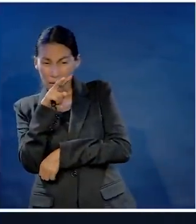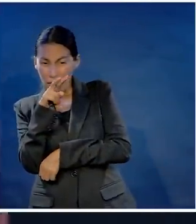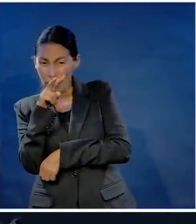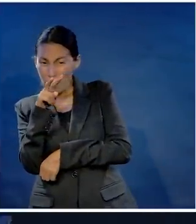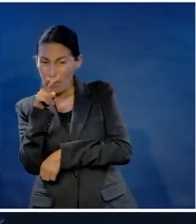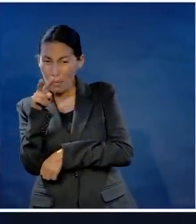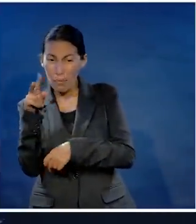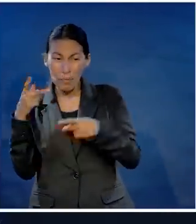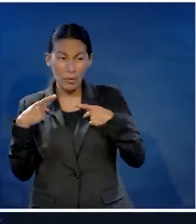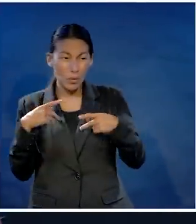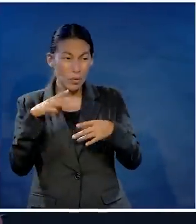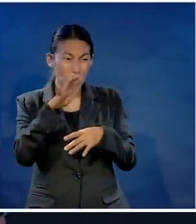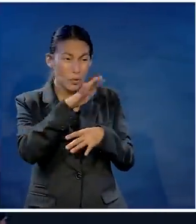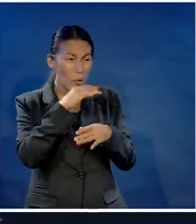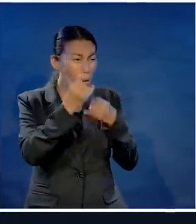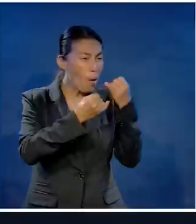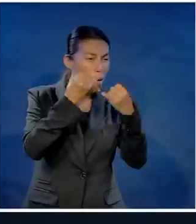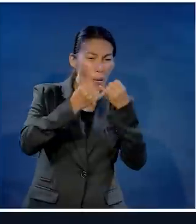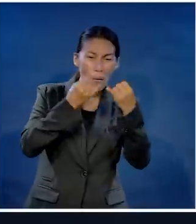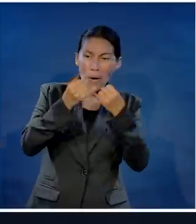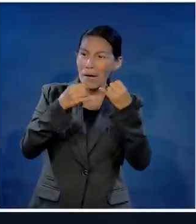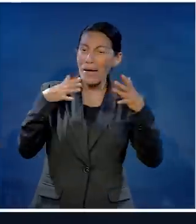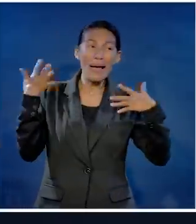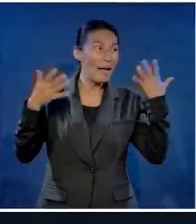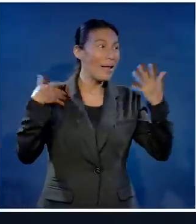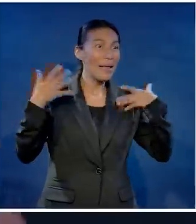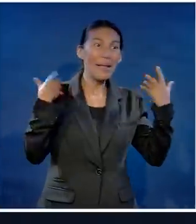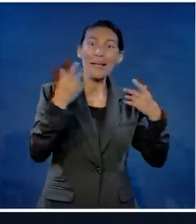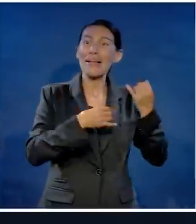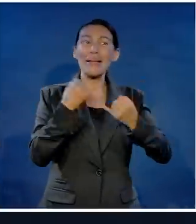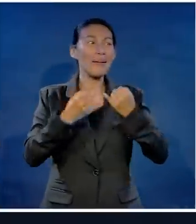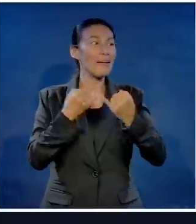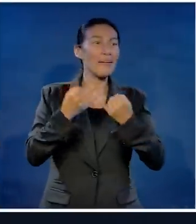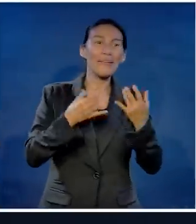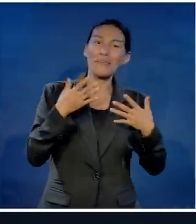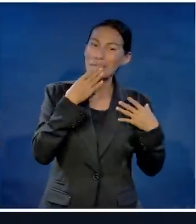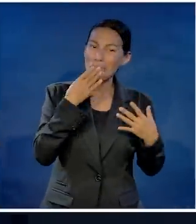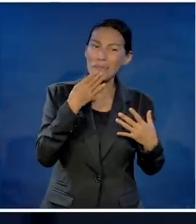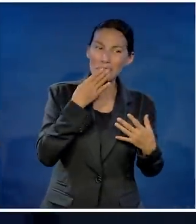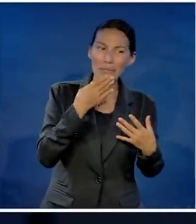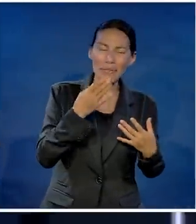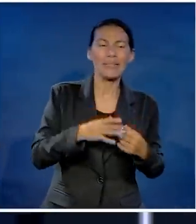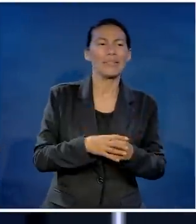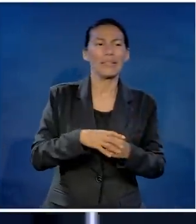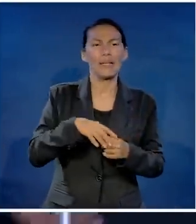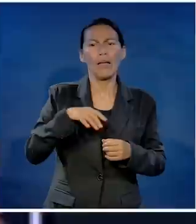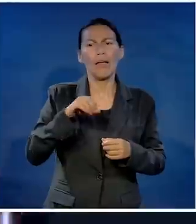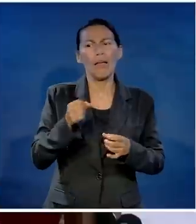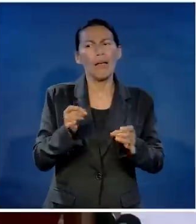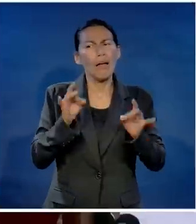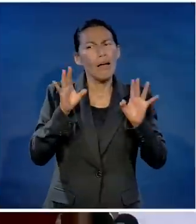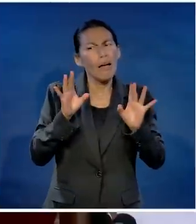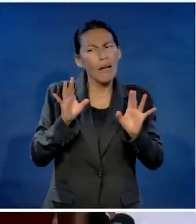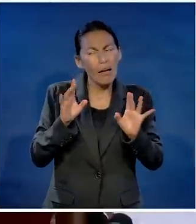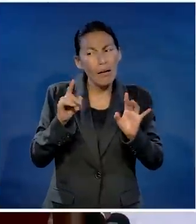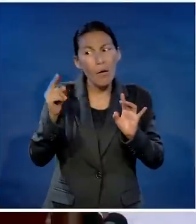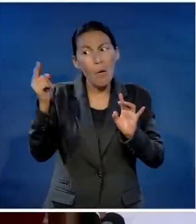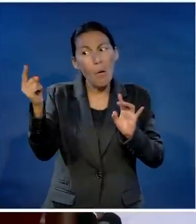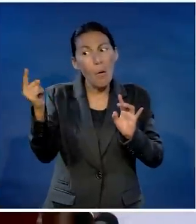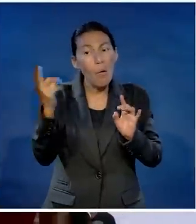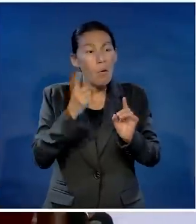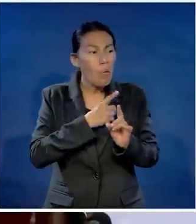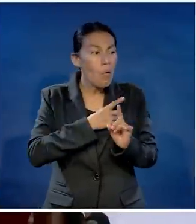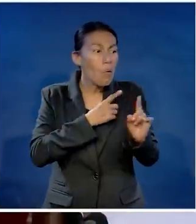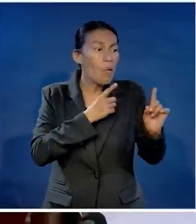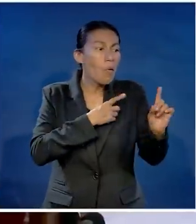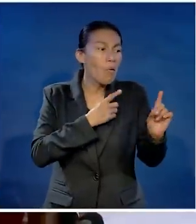cómo la gente juega. Y casi siempre encuentro muchachos aislados. Y ahí es donde pongo mi atención. El que no está jugando 1-20,